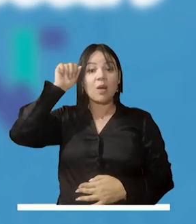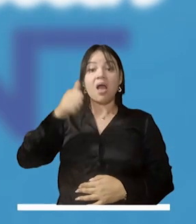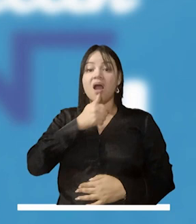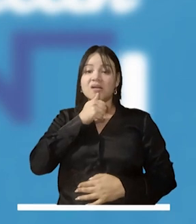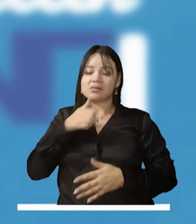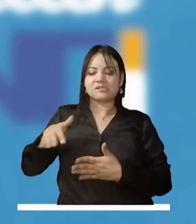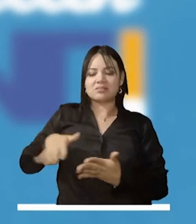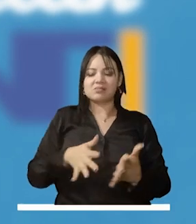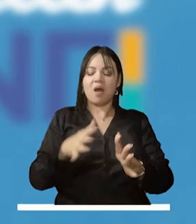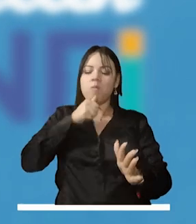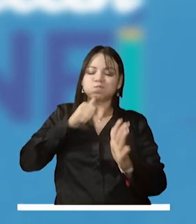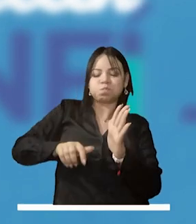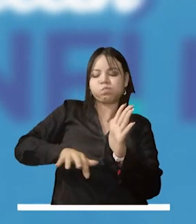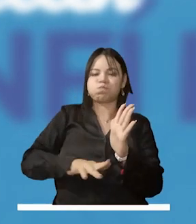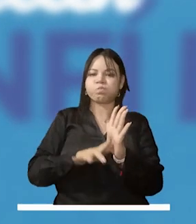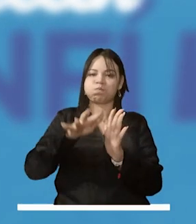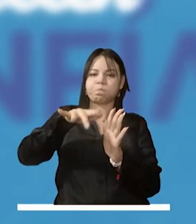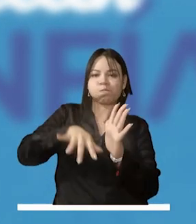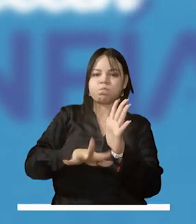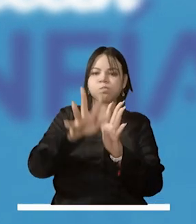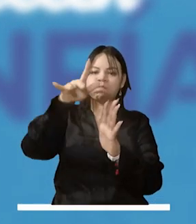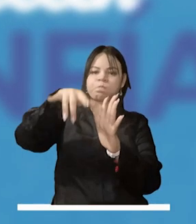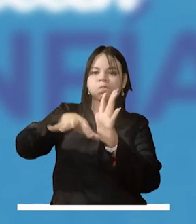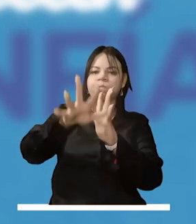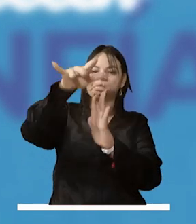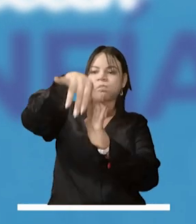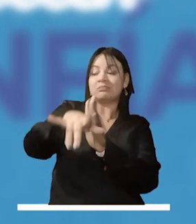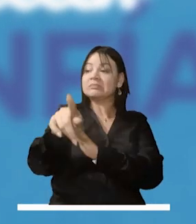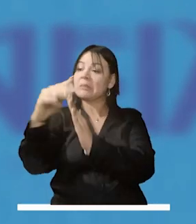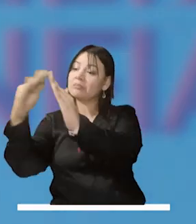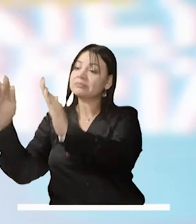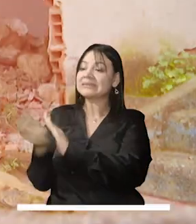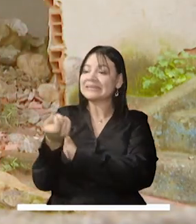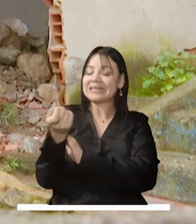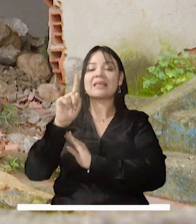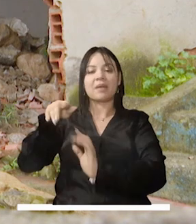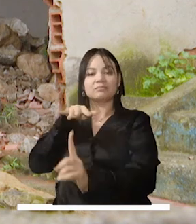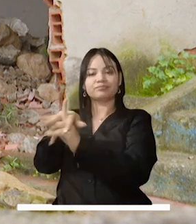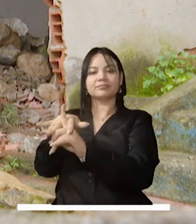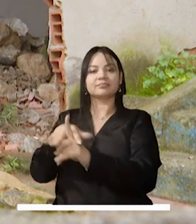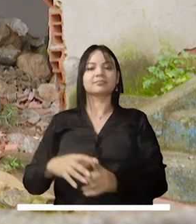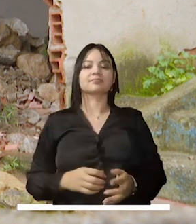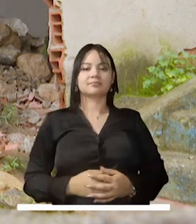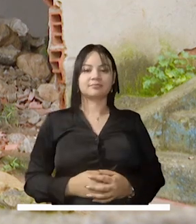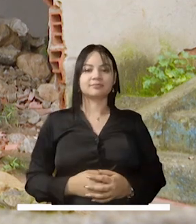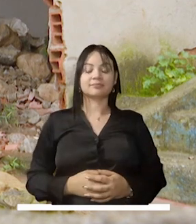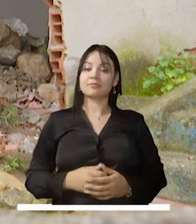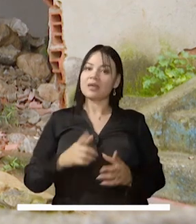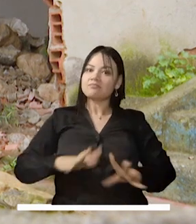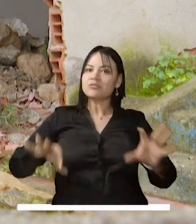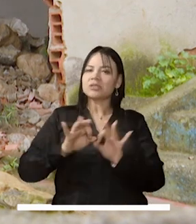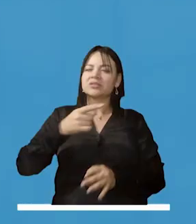también afecta a muchos de los lados de la quebrada. Es importante para nosotros como